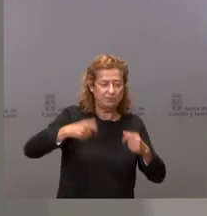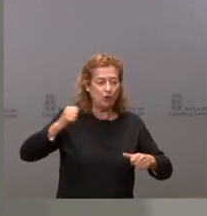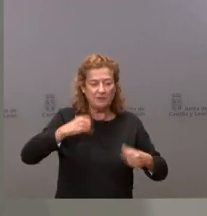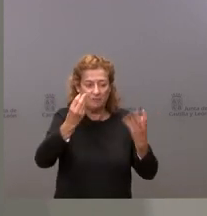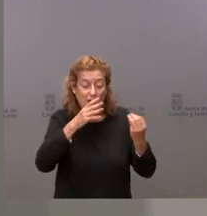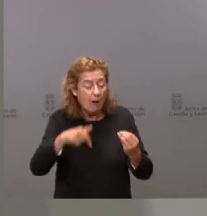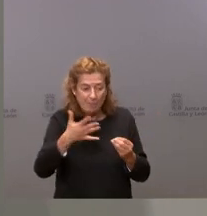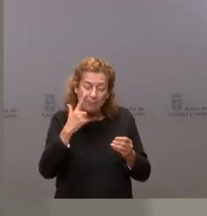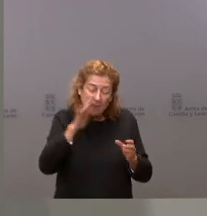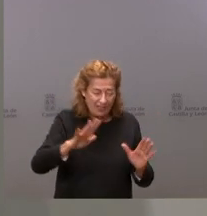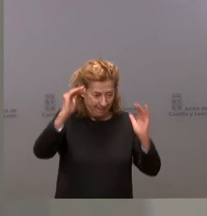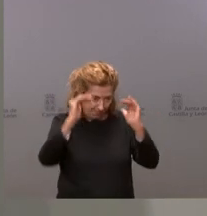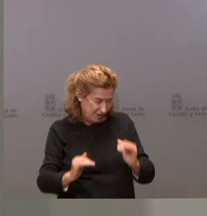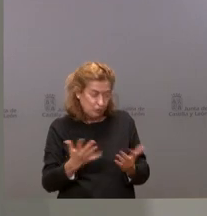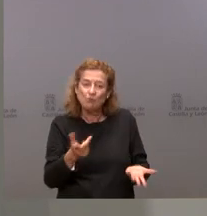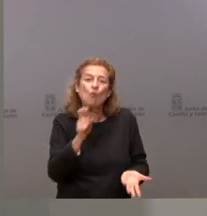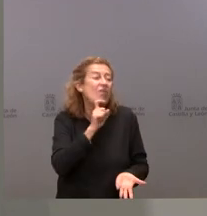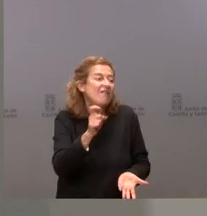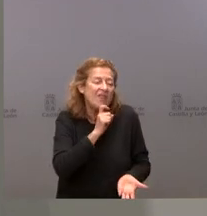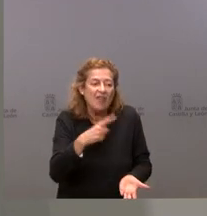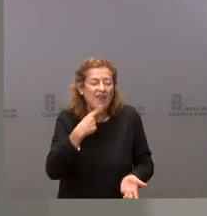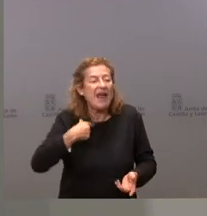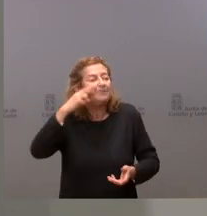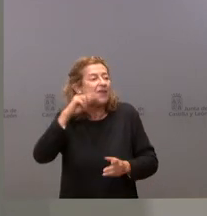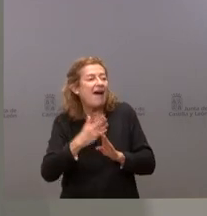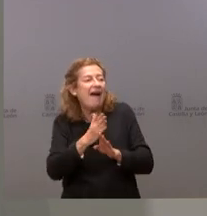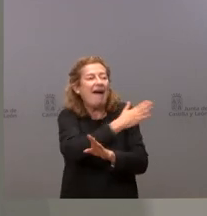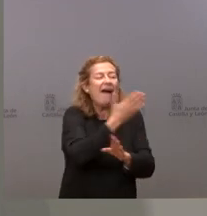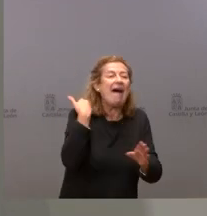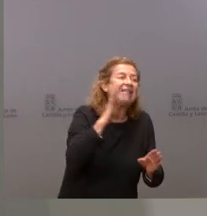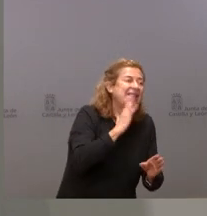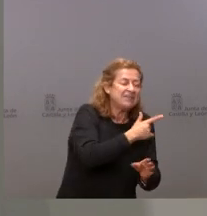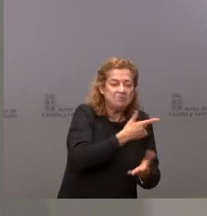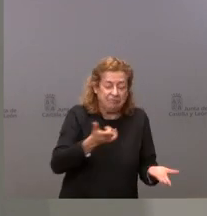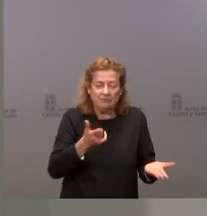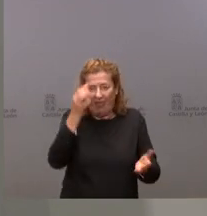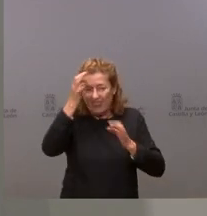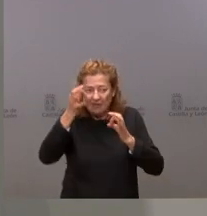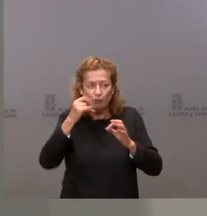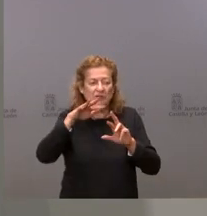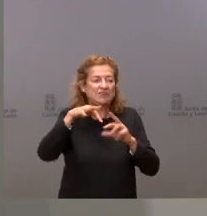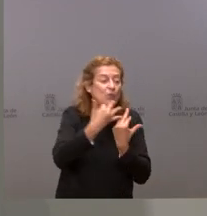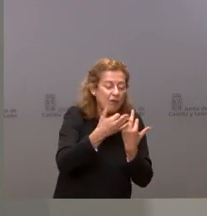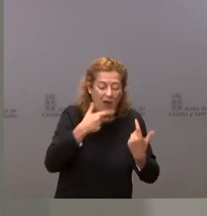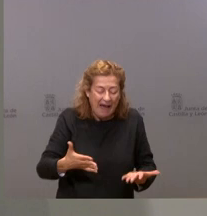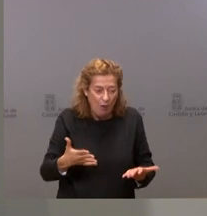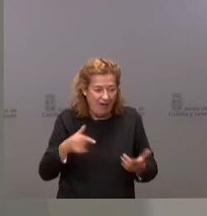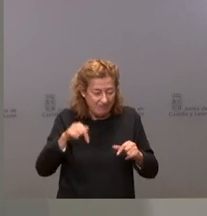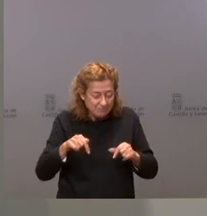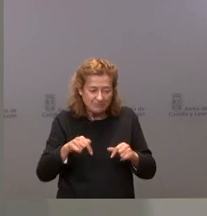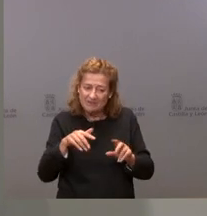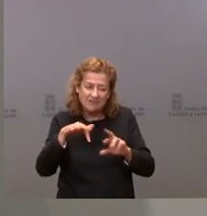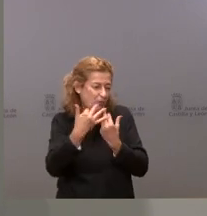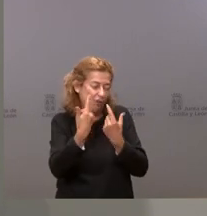extrapolaciones basándose en la experiencia anterior, cuando los datos y las circunstancias son diferentes en esta ocasión en